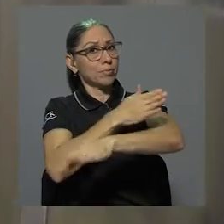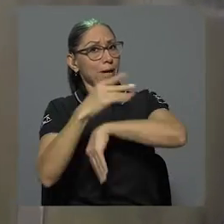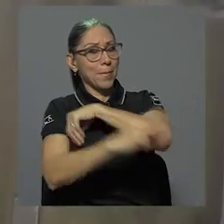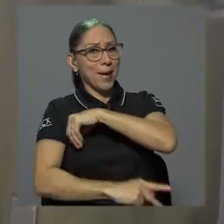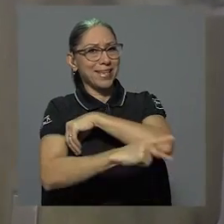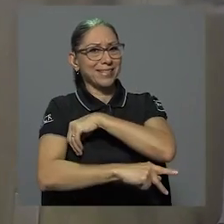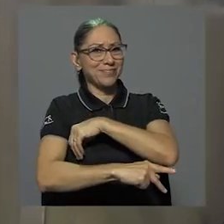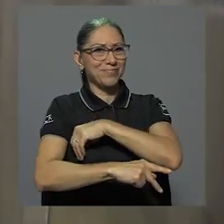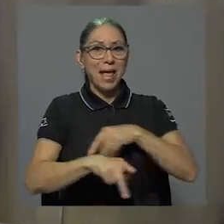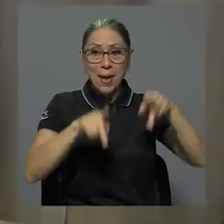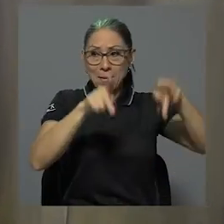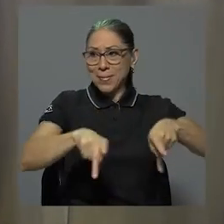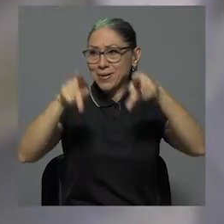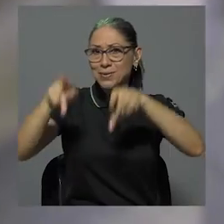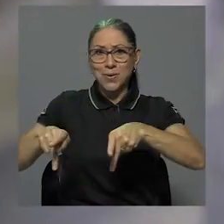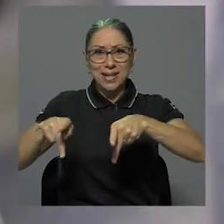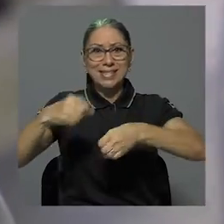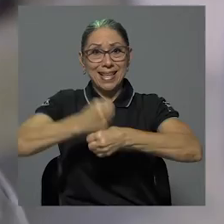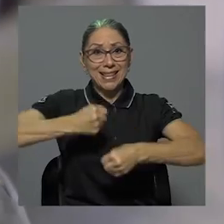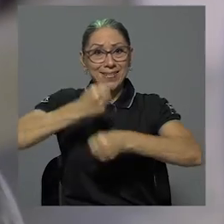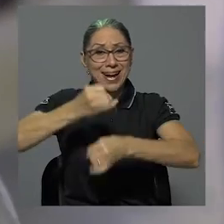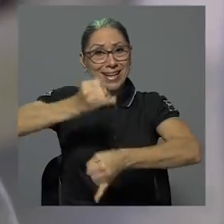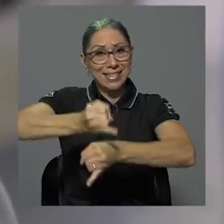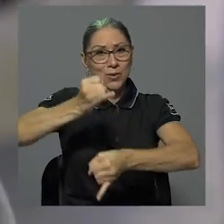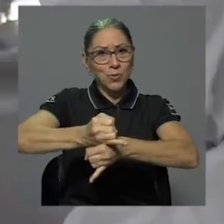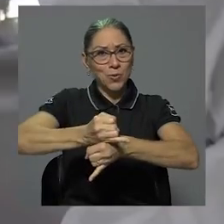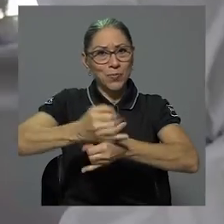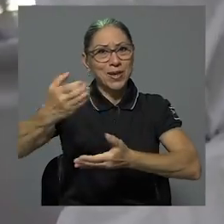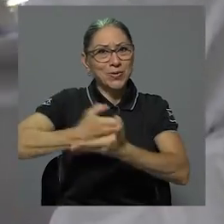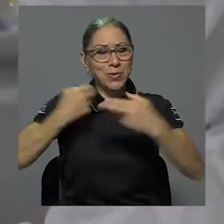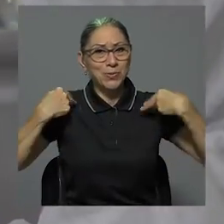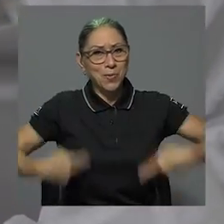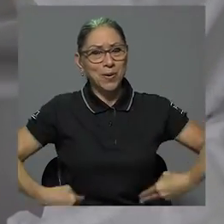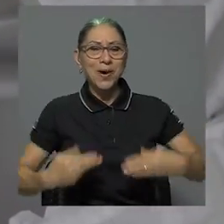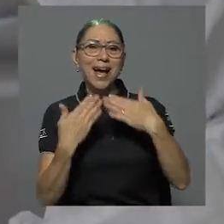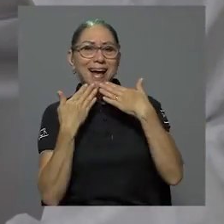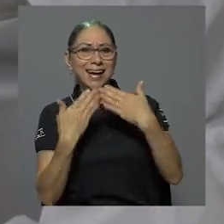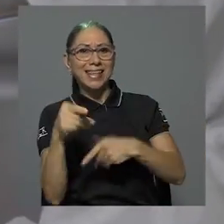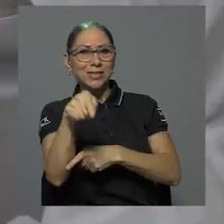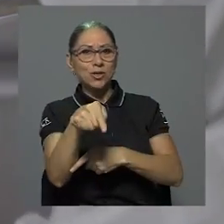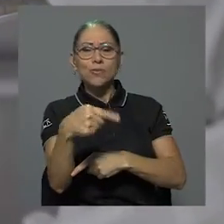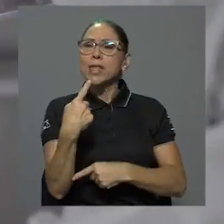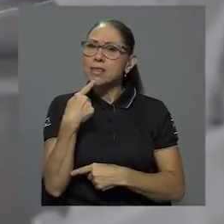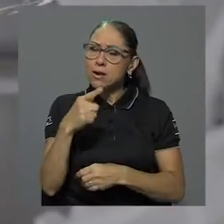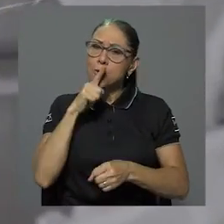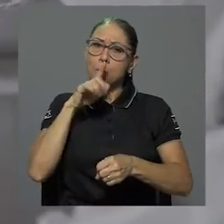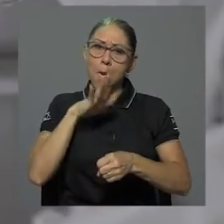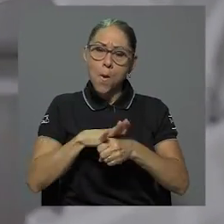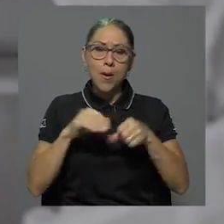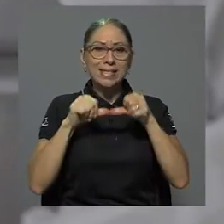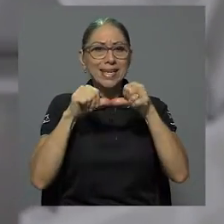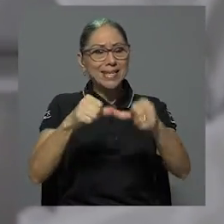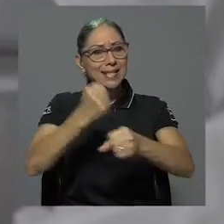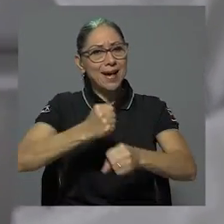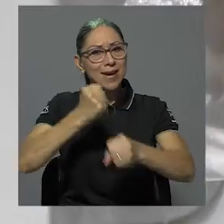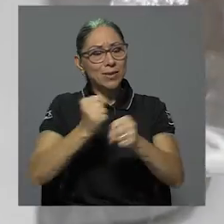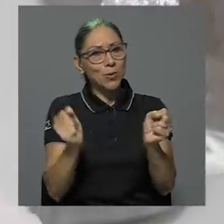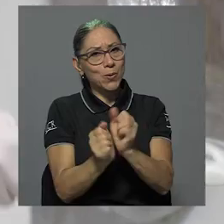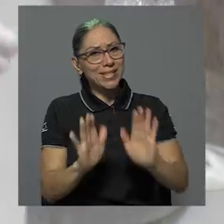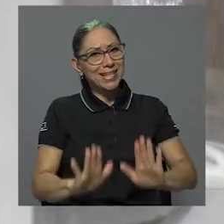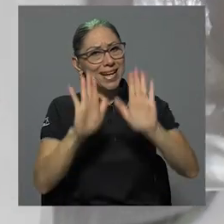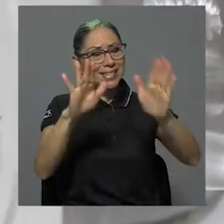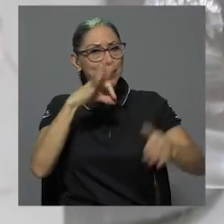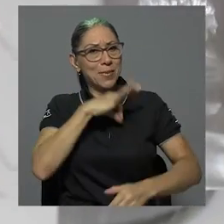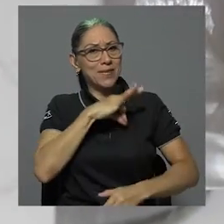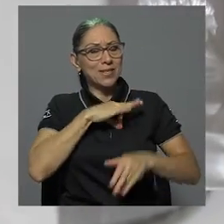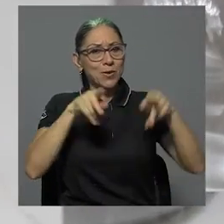recurso humano del Instituto agradeció la iniciativa y manifestó su compromiso a seguir trabajando con excelencia en